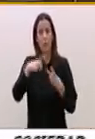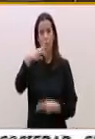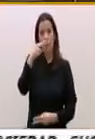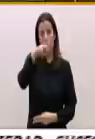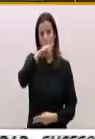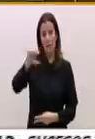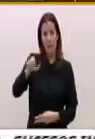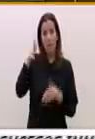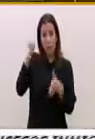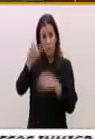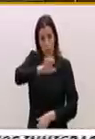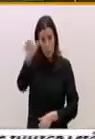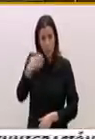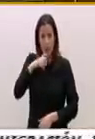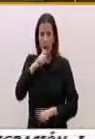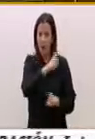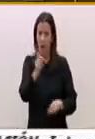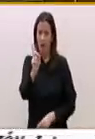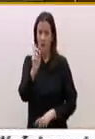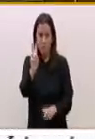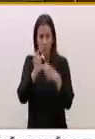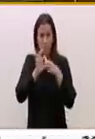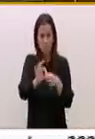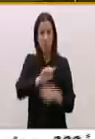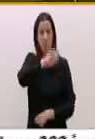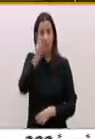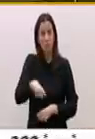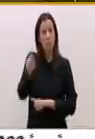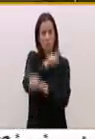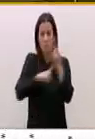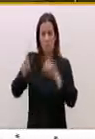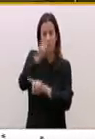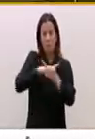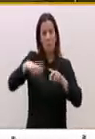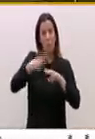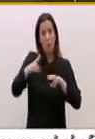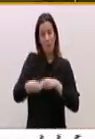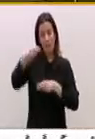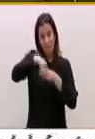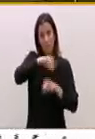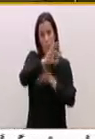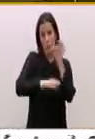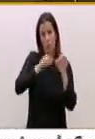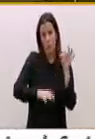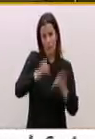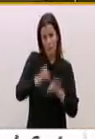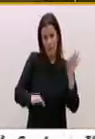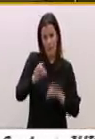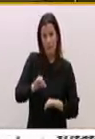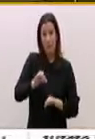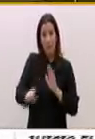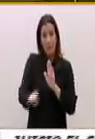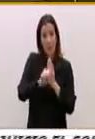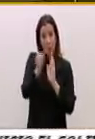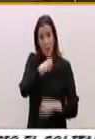alertó sobre este asunto y sobre las injerencias políticas en los órganos judiciales. Señor Rajoy, la marca España no es